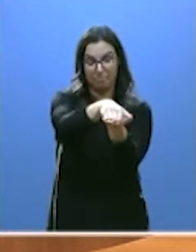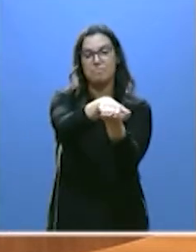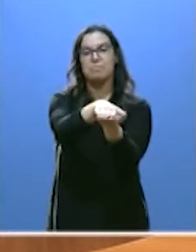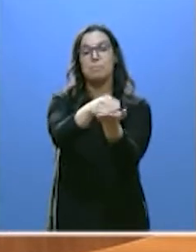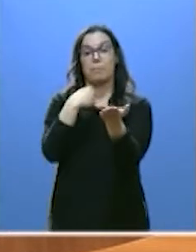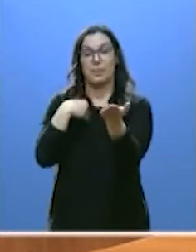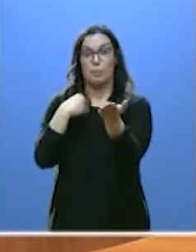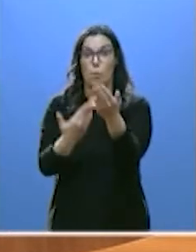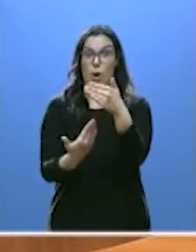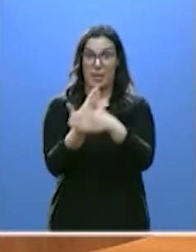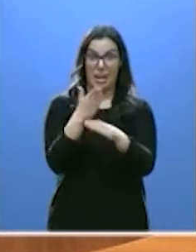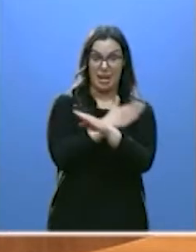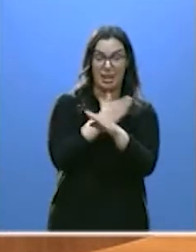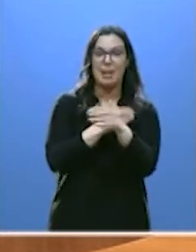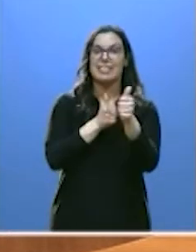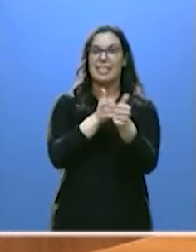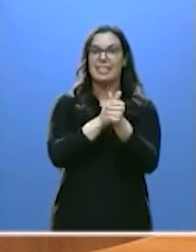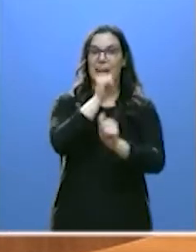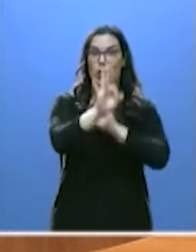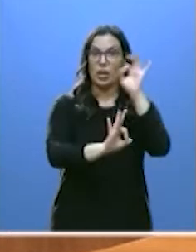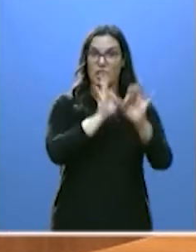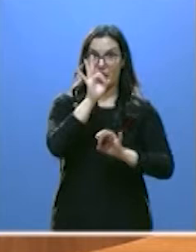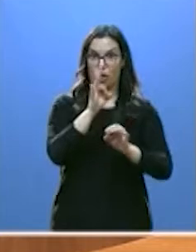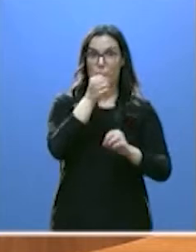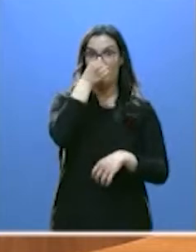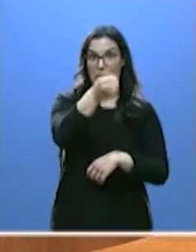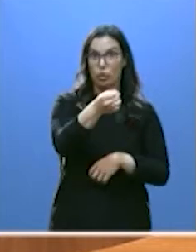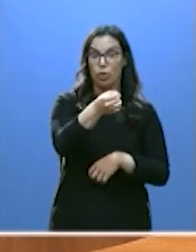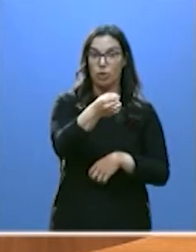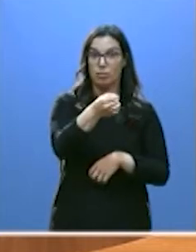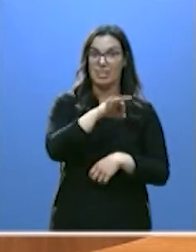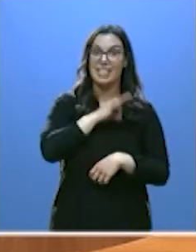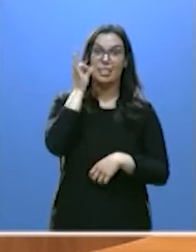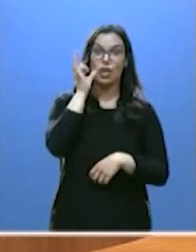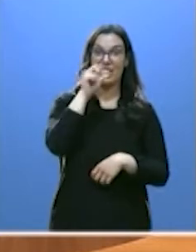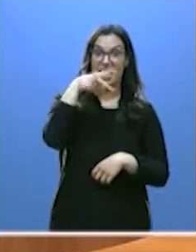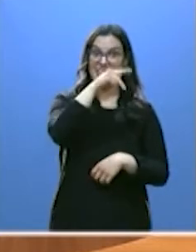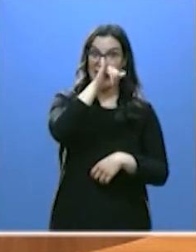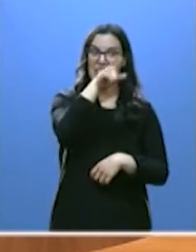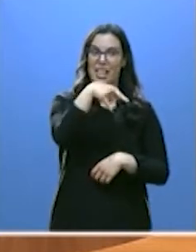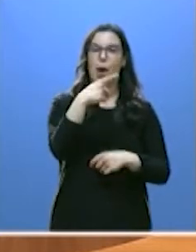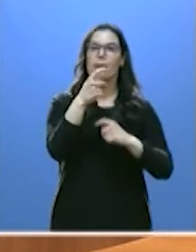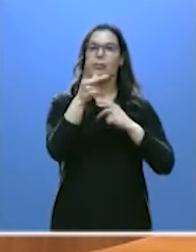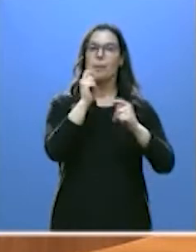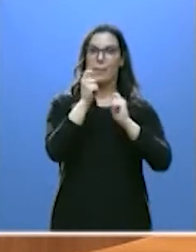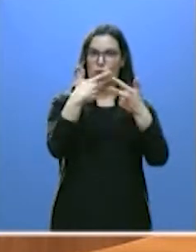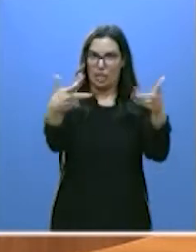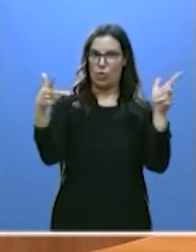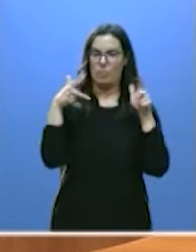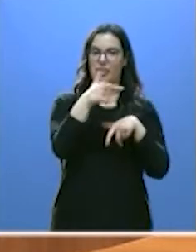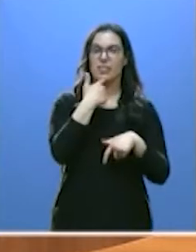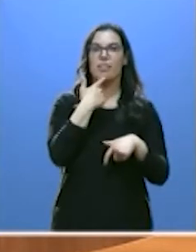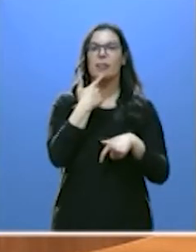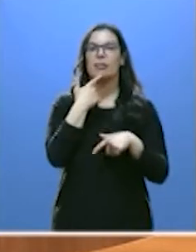del Partido Socialista compareció ante los medios. Sí, sí, señora Sánchez, usted. Dijo que la